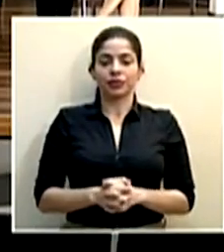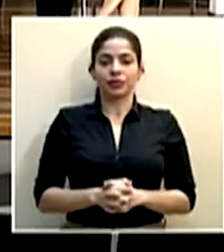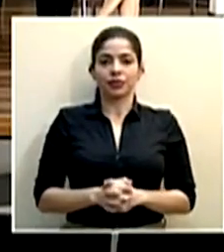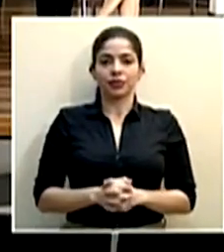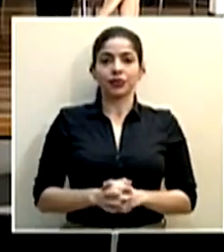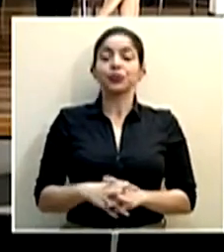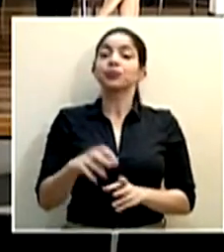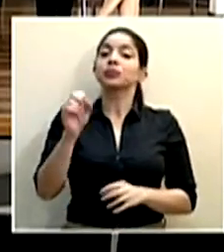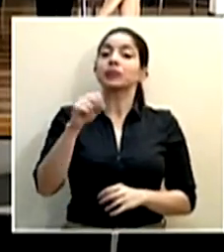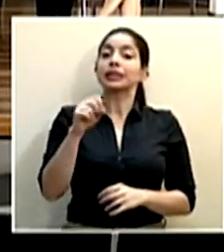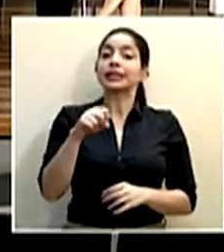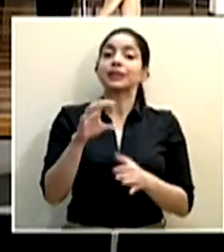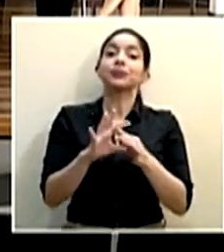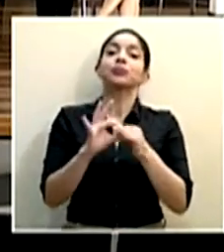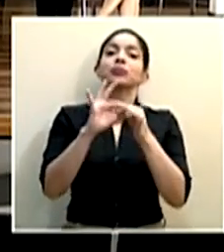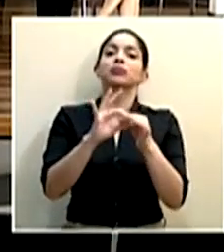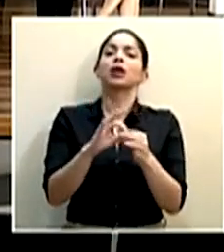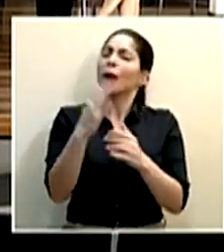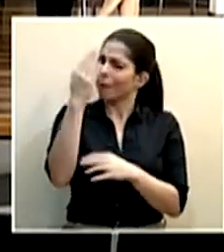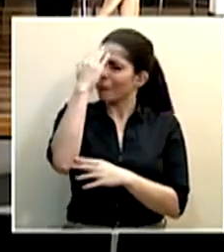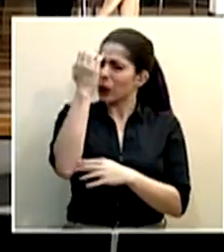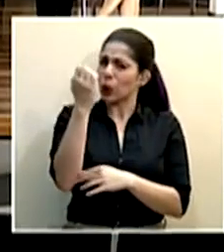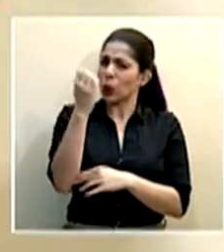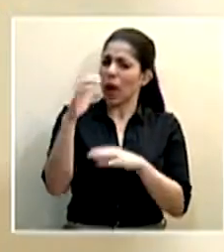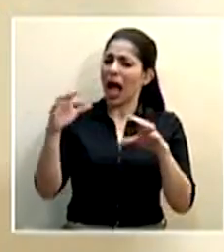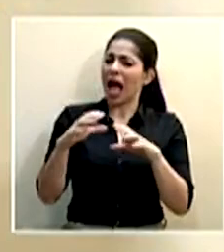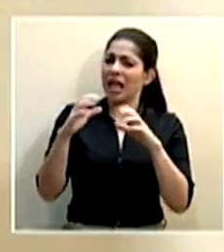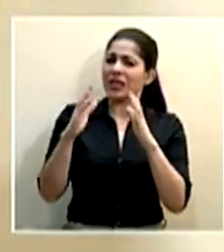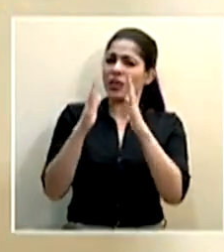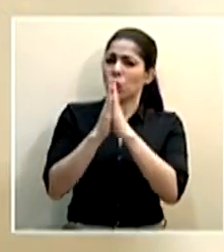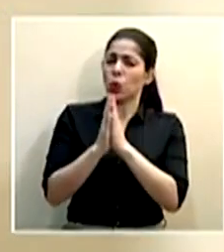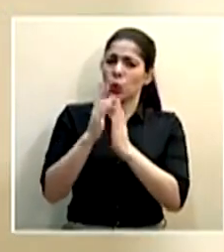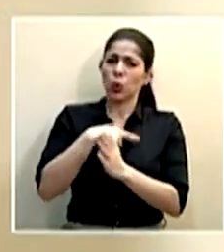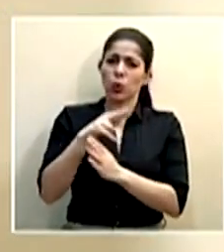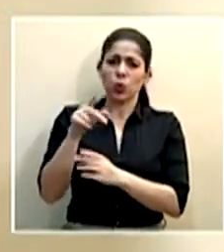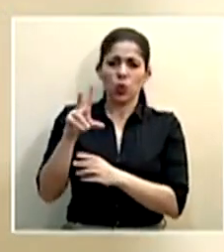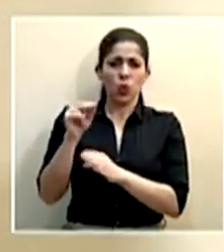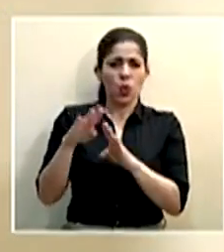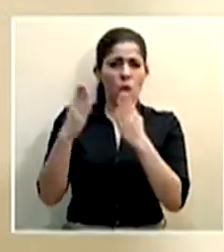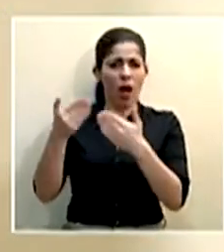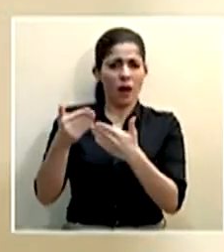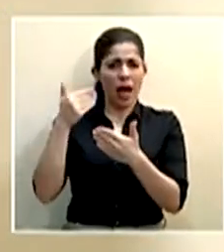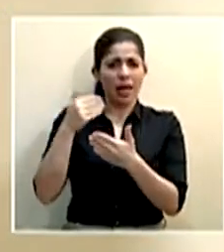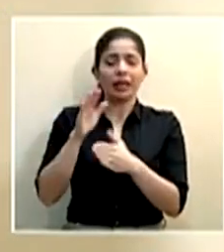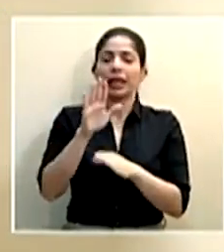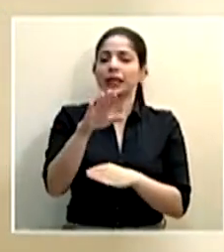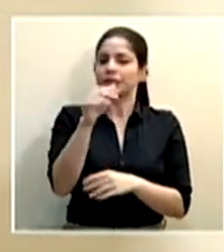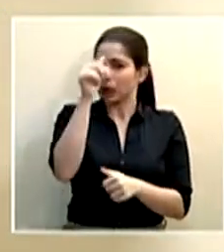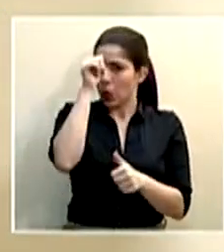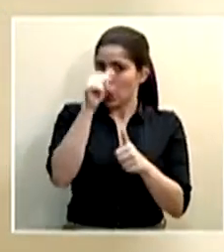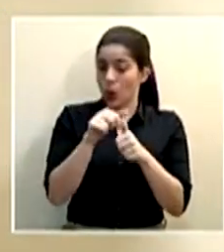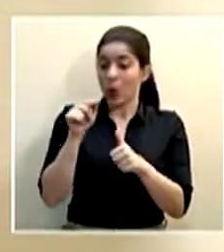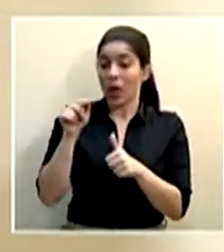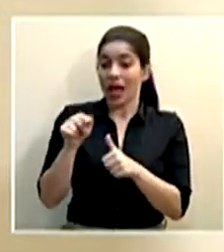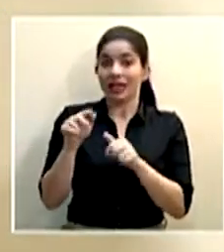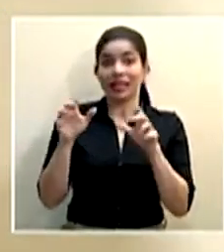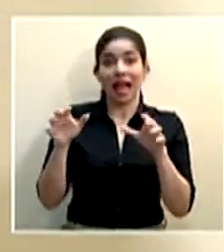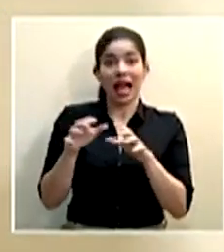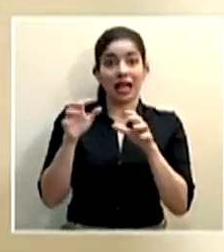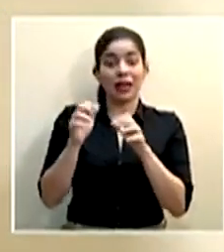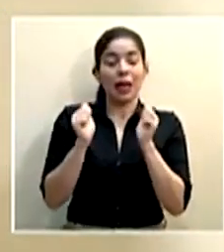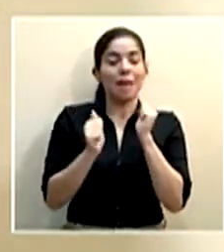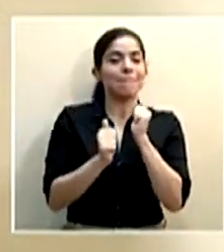Sí, con respecto a por qué las actividades de culto no se retoman antes, recordemos que primero son de las actividades que